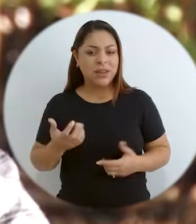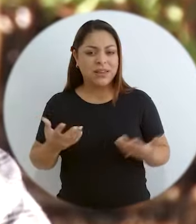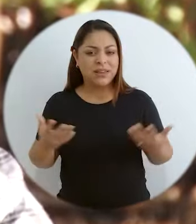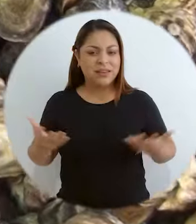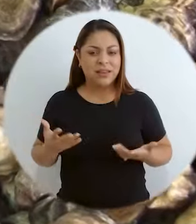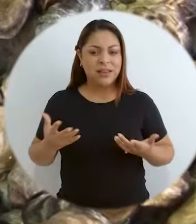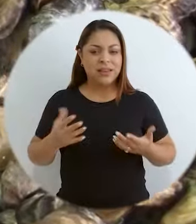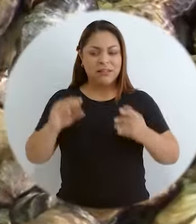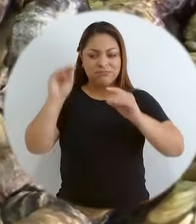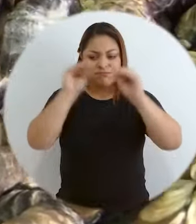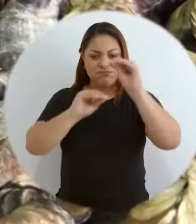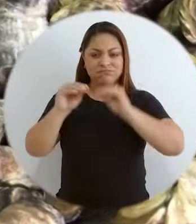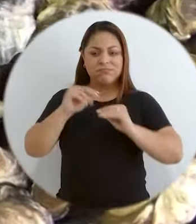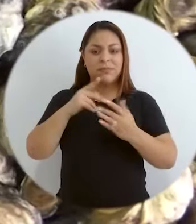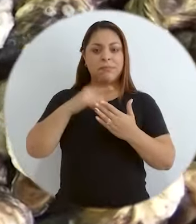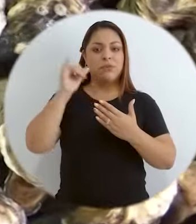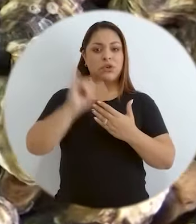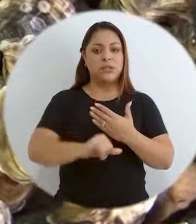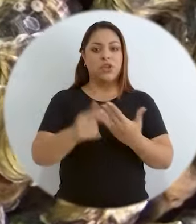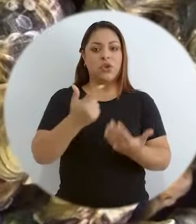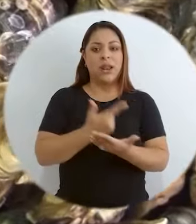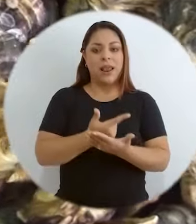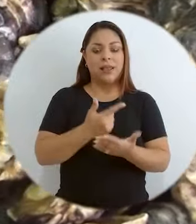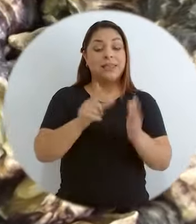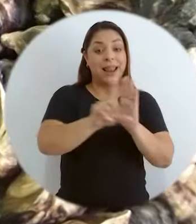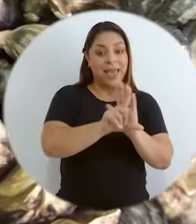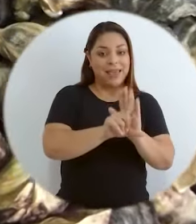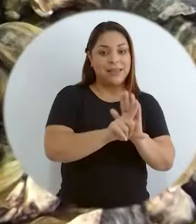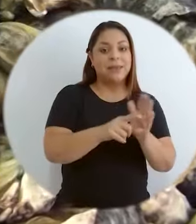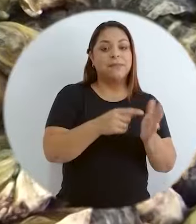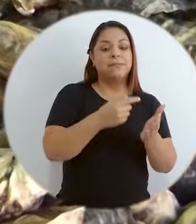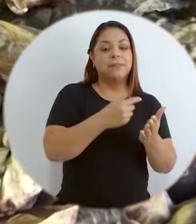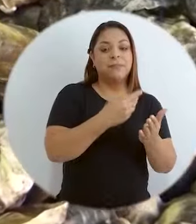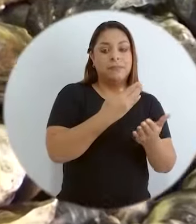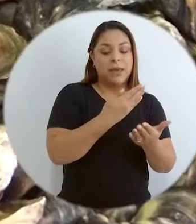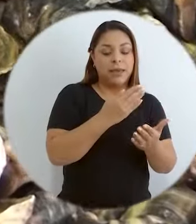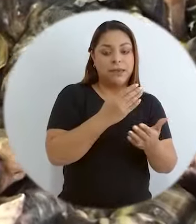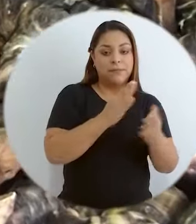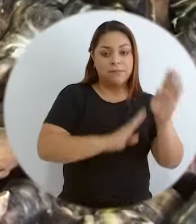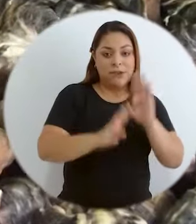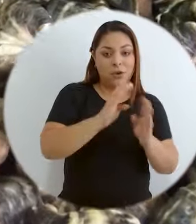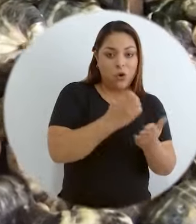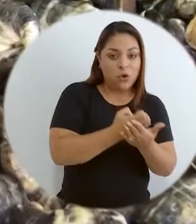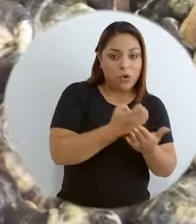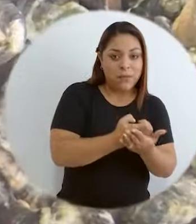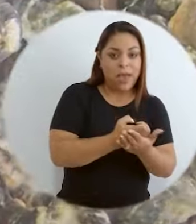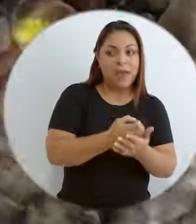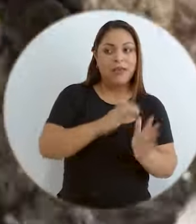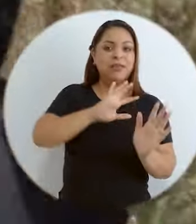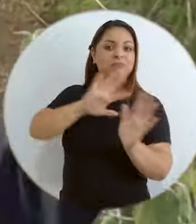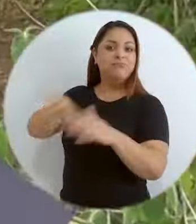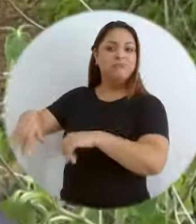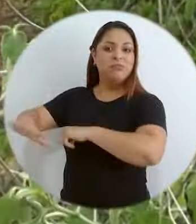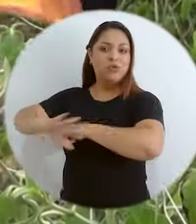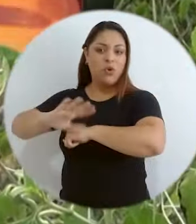¿por qué formular un proyecto de ley de bioeconomía y dejar de todo lado las costas?